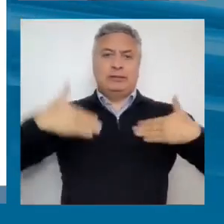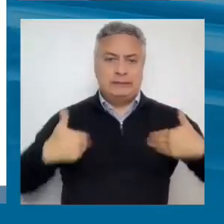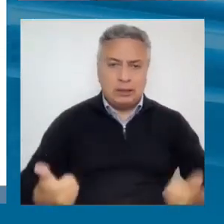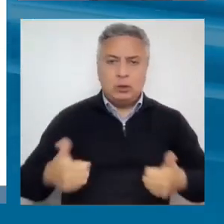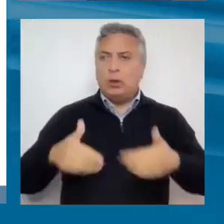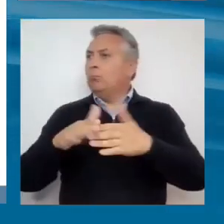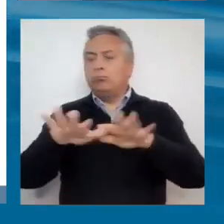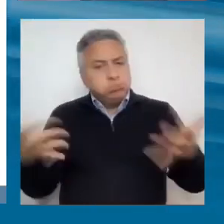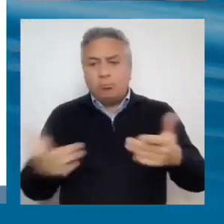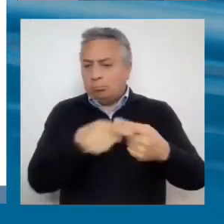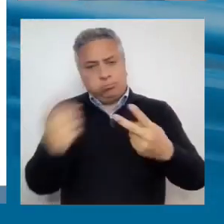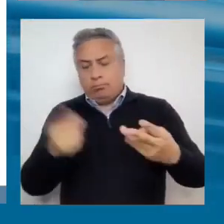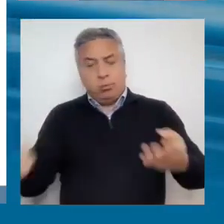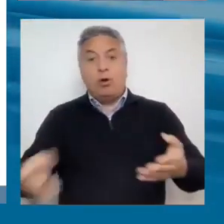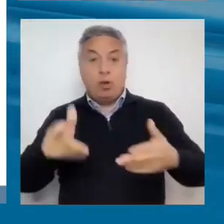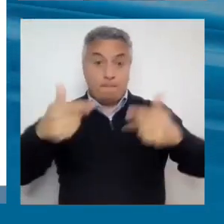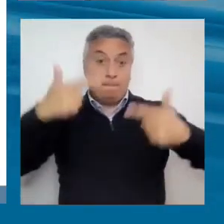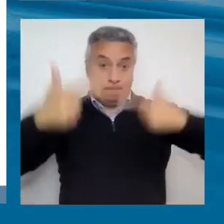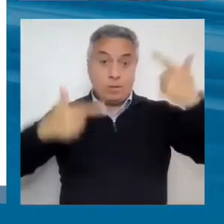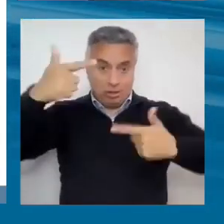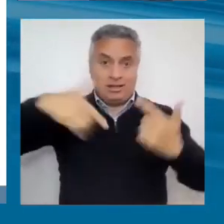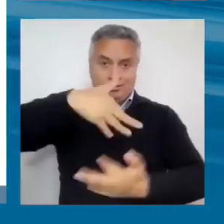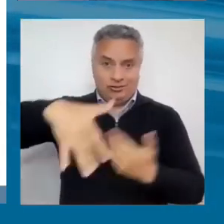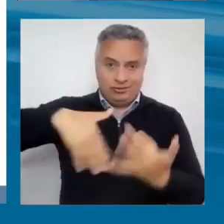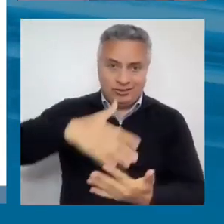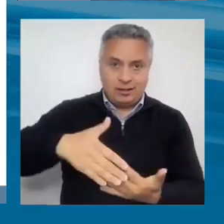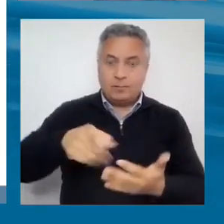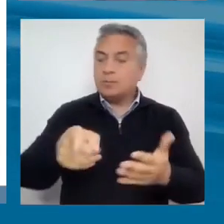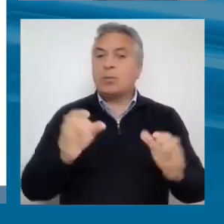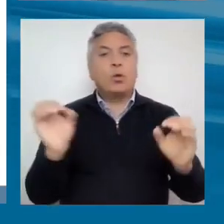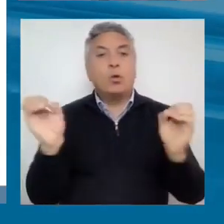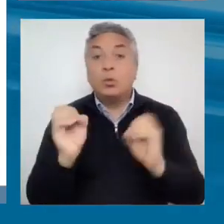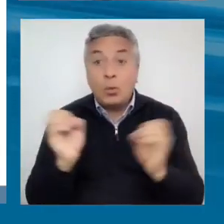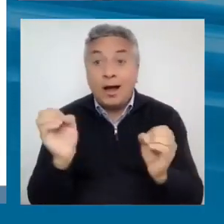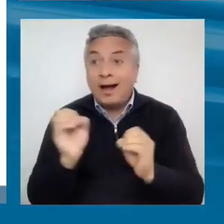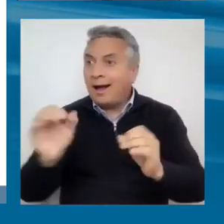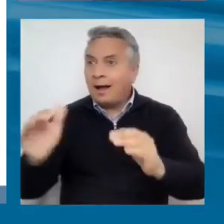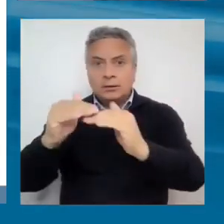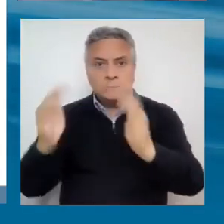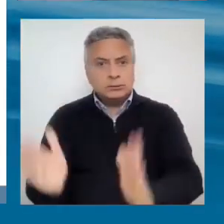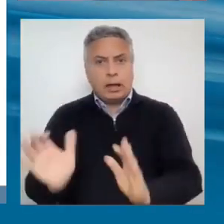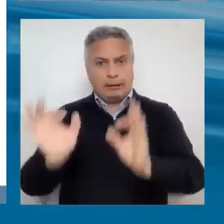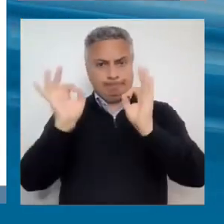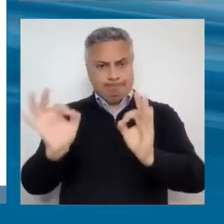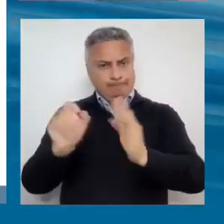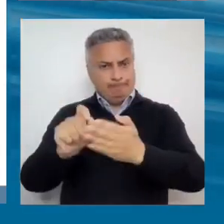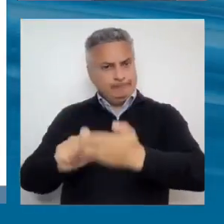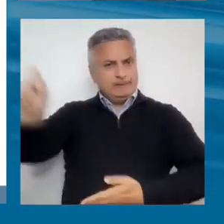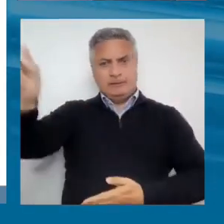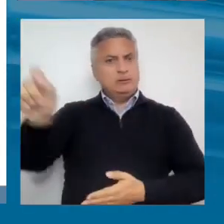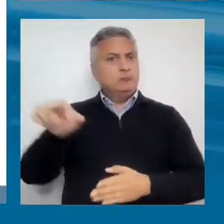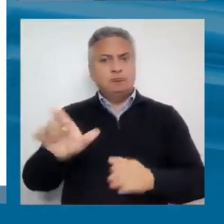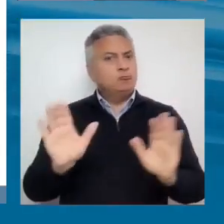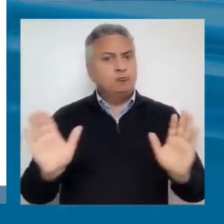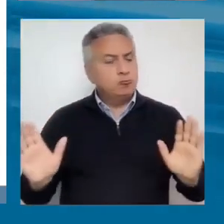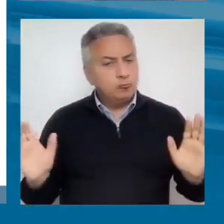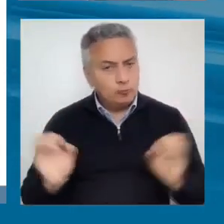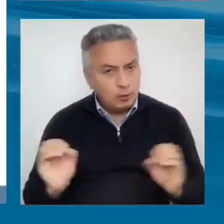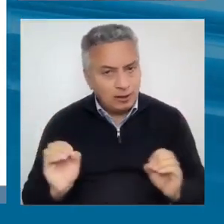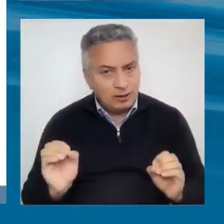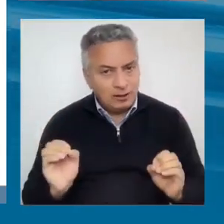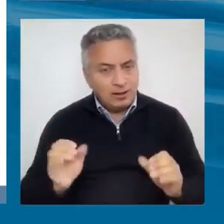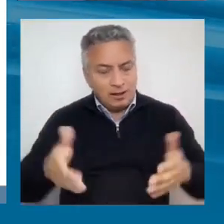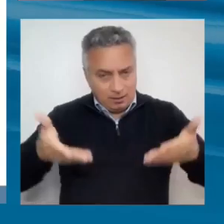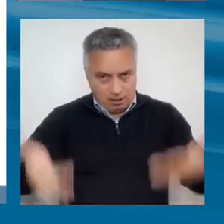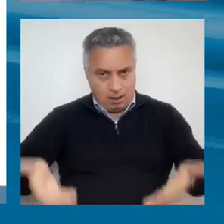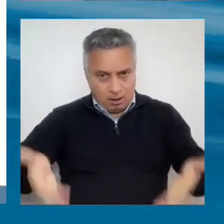en política social, si no hay instituciones de excelencia fuertes detrás. Con lo que ahora vamos a ver que llamamos